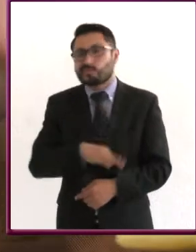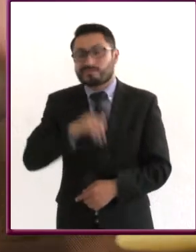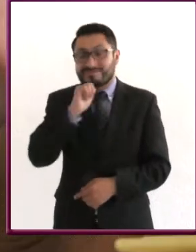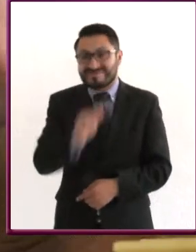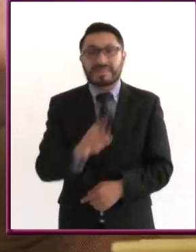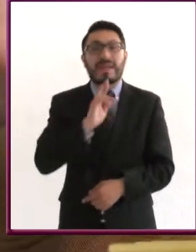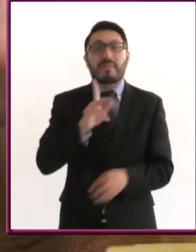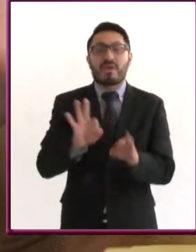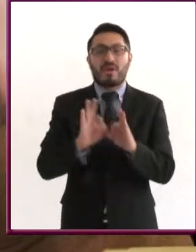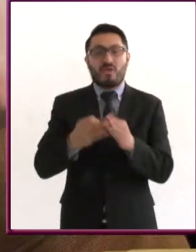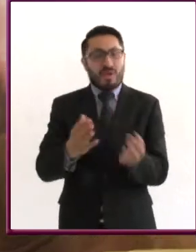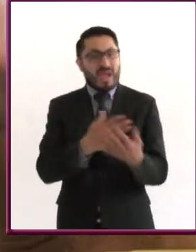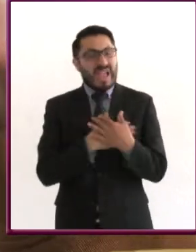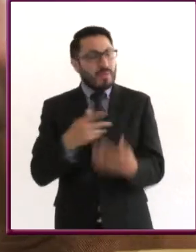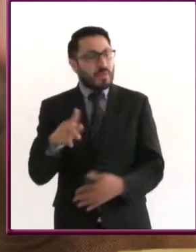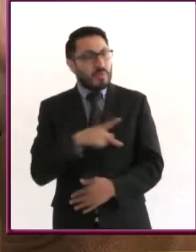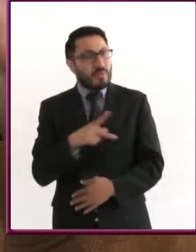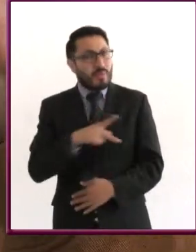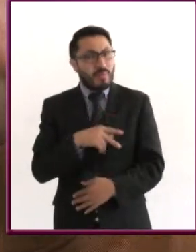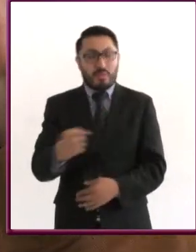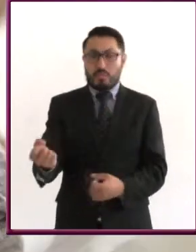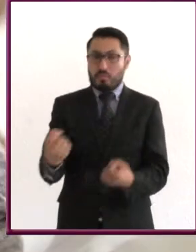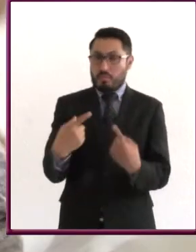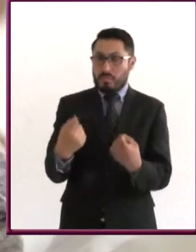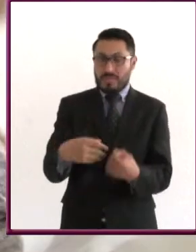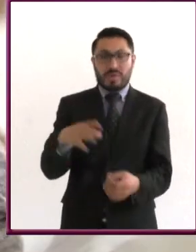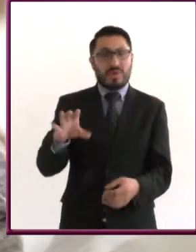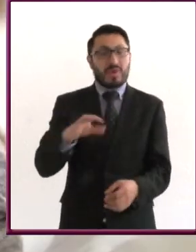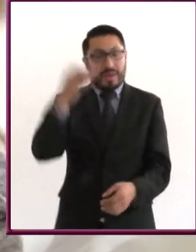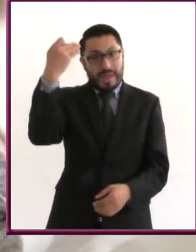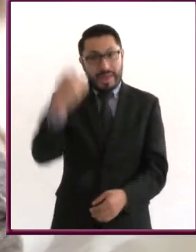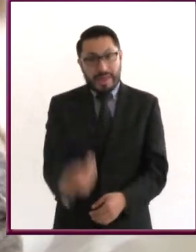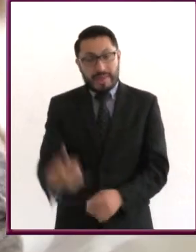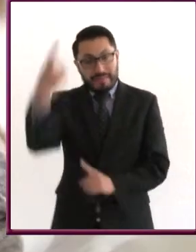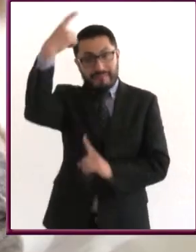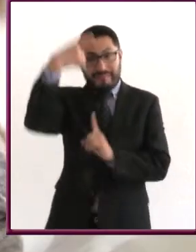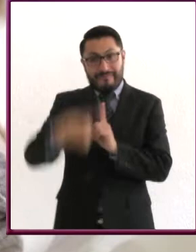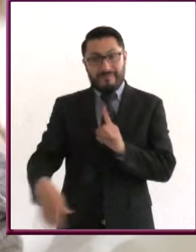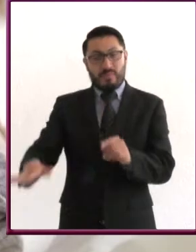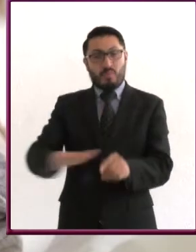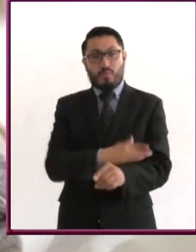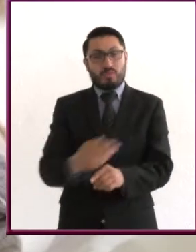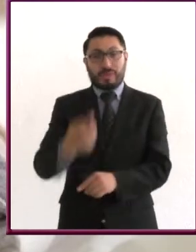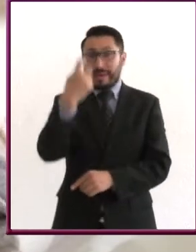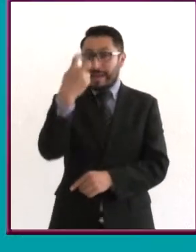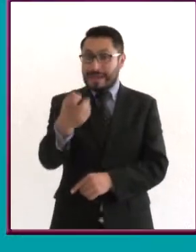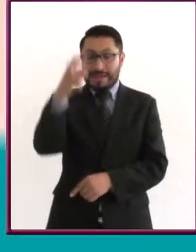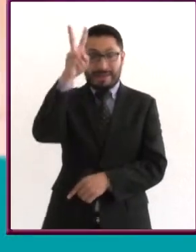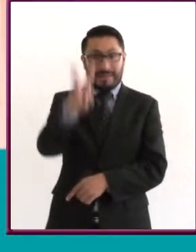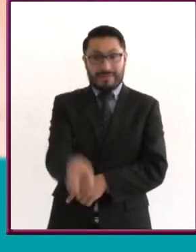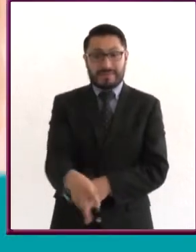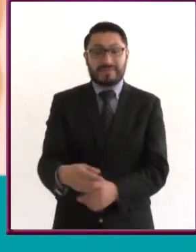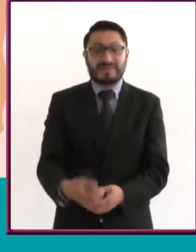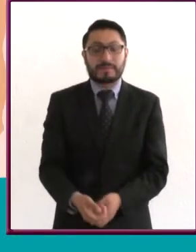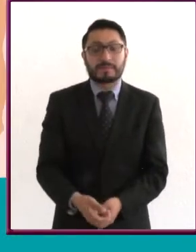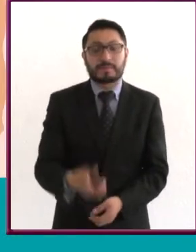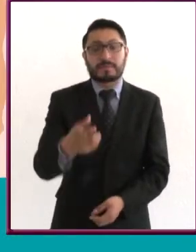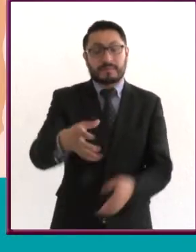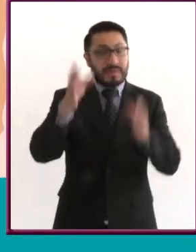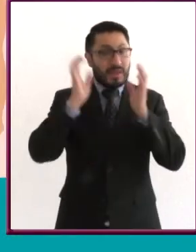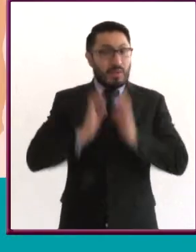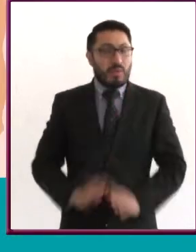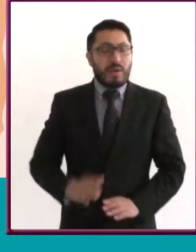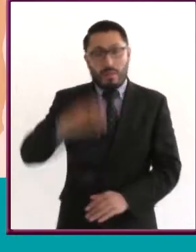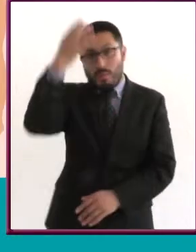propio es apreciar lo que tienes y lo que eres, así como es, porque así es la realidad. Partir de ese cuerpo,